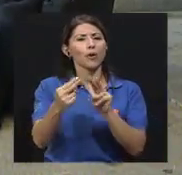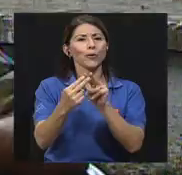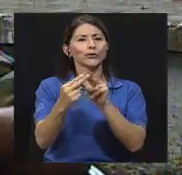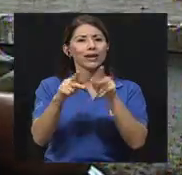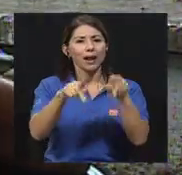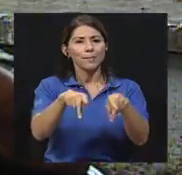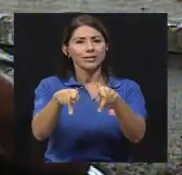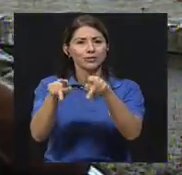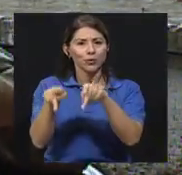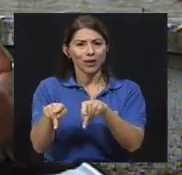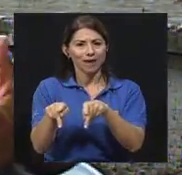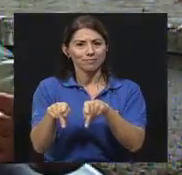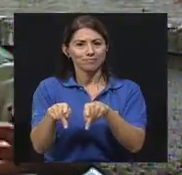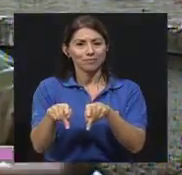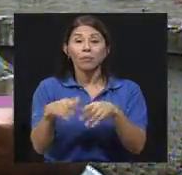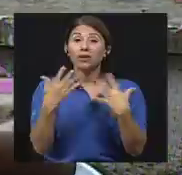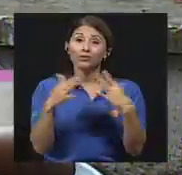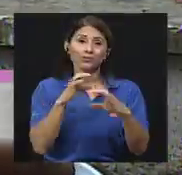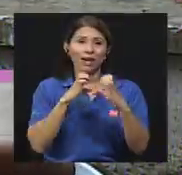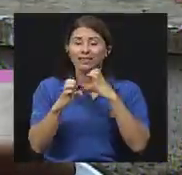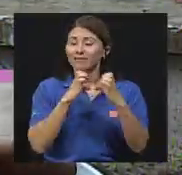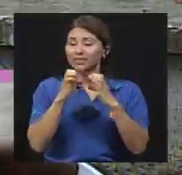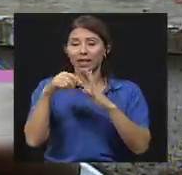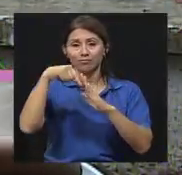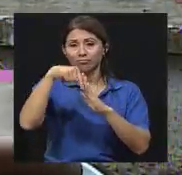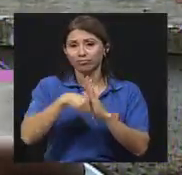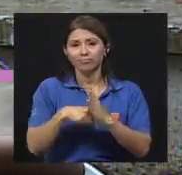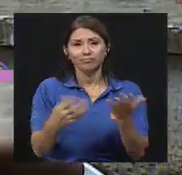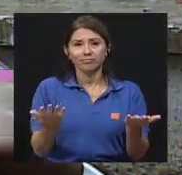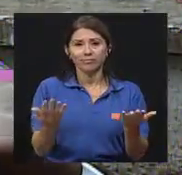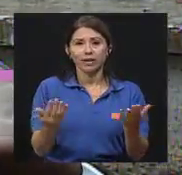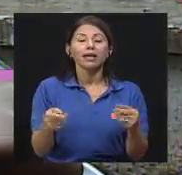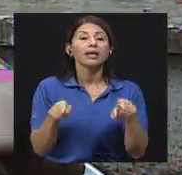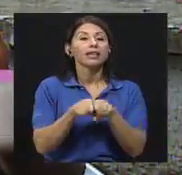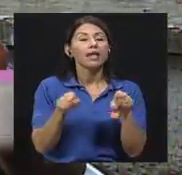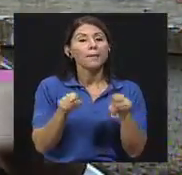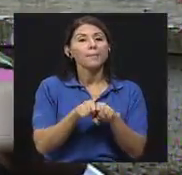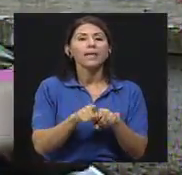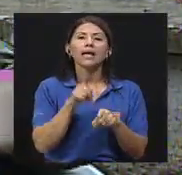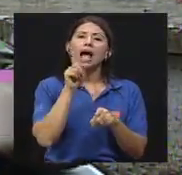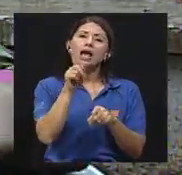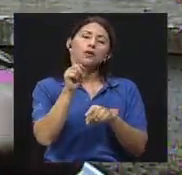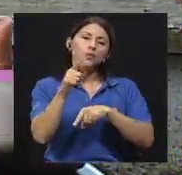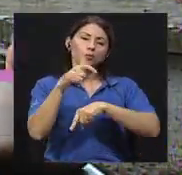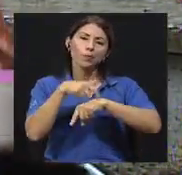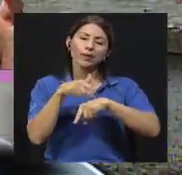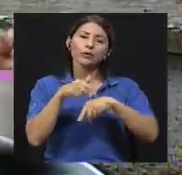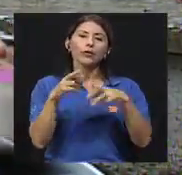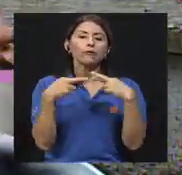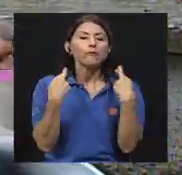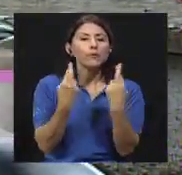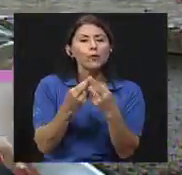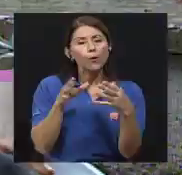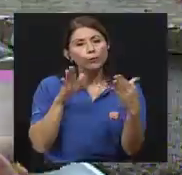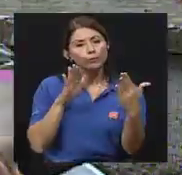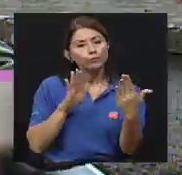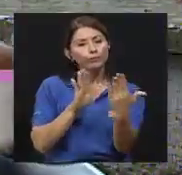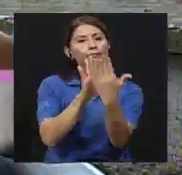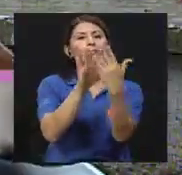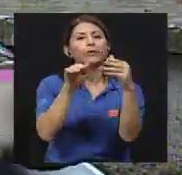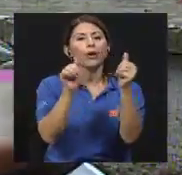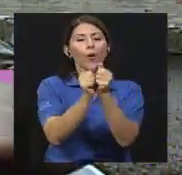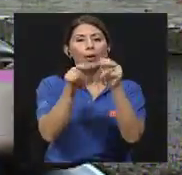la persona, para nosotros conocer, bueno, es toda una entrevista, ¿verdad? Y hay una sesión, digamos, para justamente ya con el